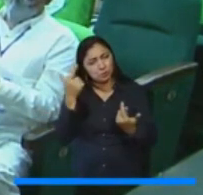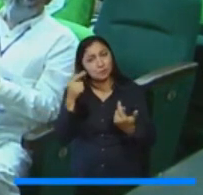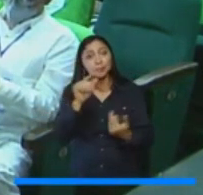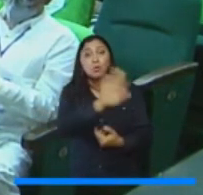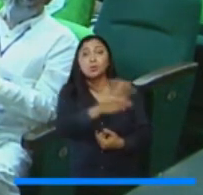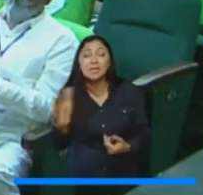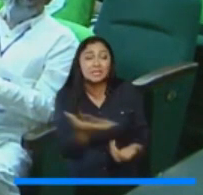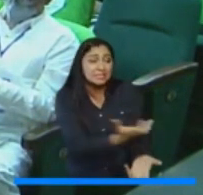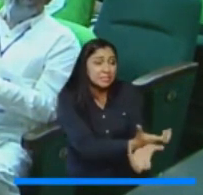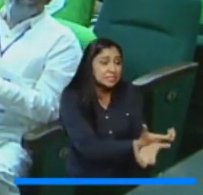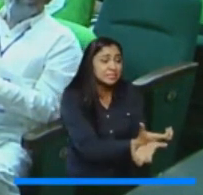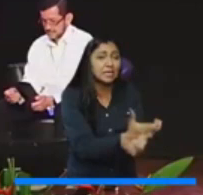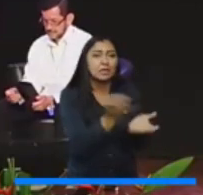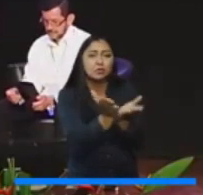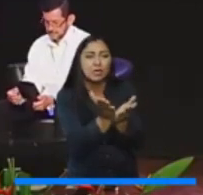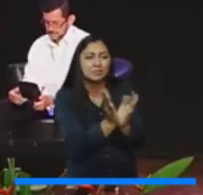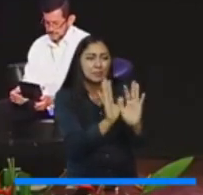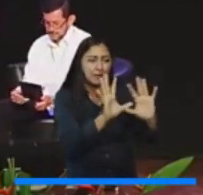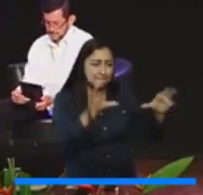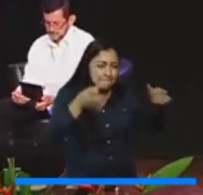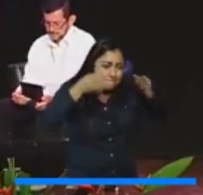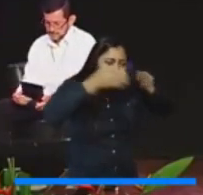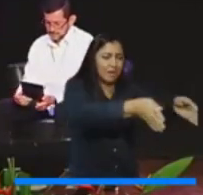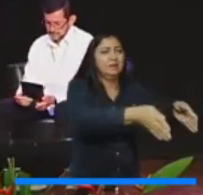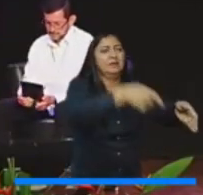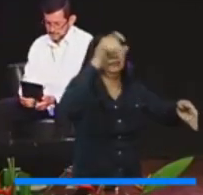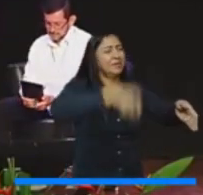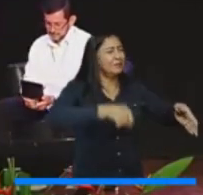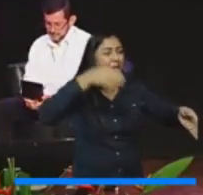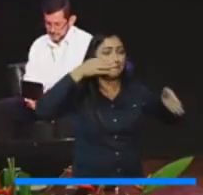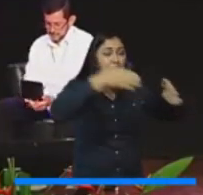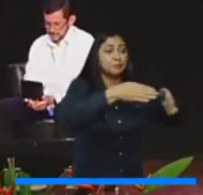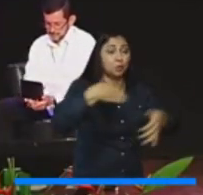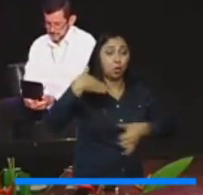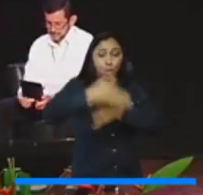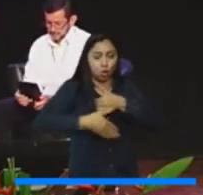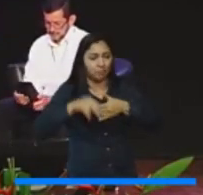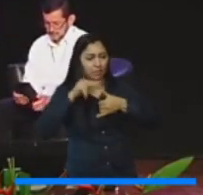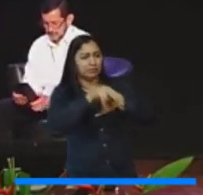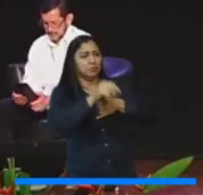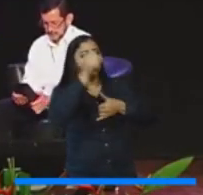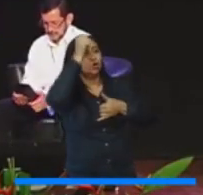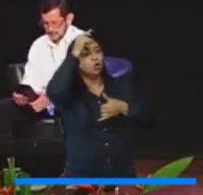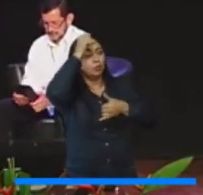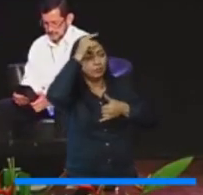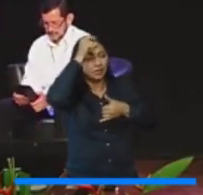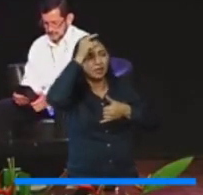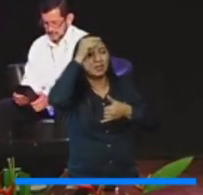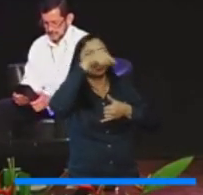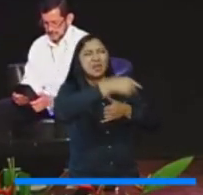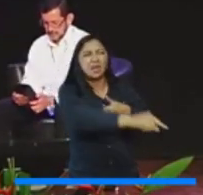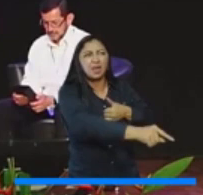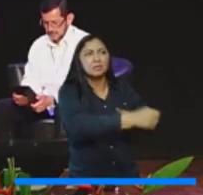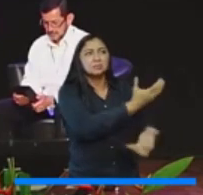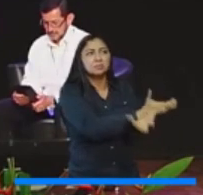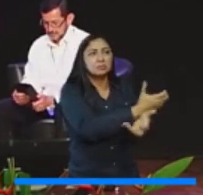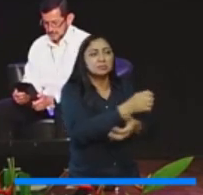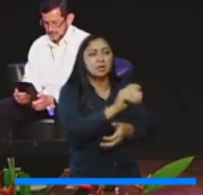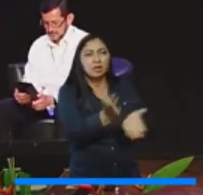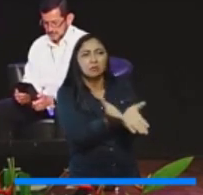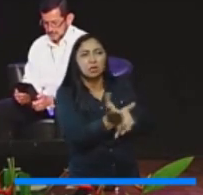ciencia y la educación en el centro. Cuando este país entienda lo que eso significa y haya la voluntad decidida